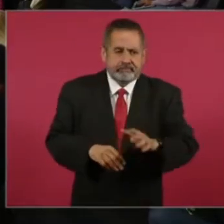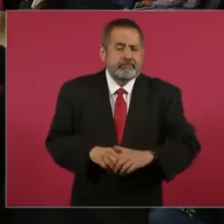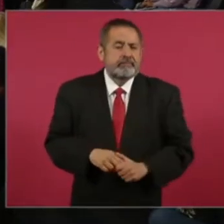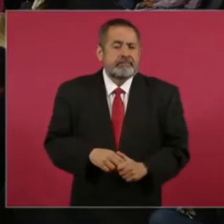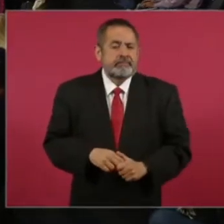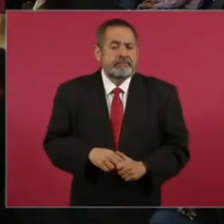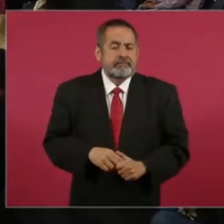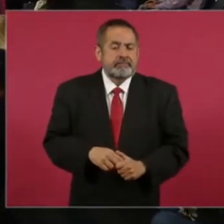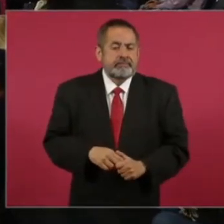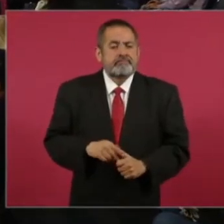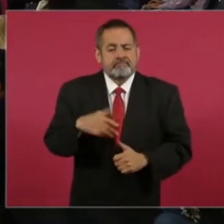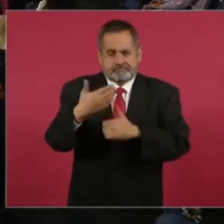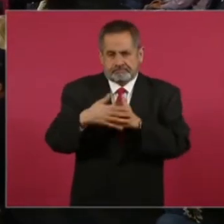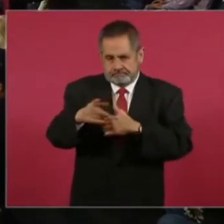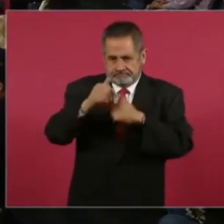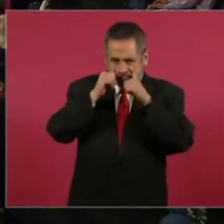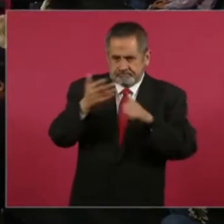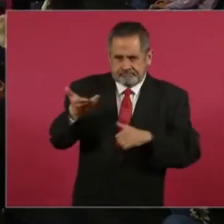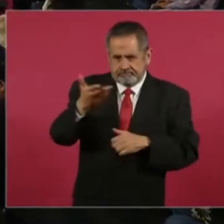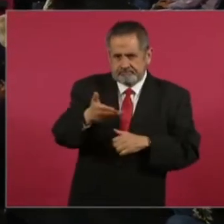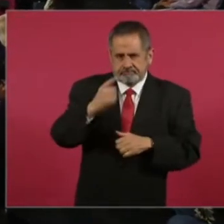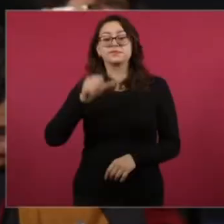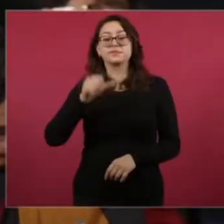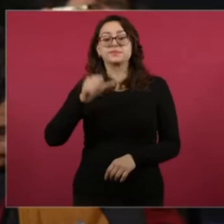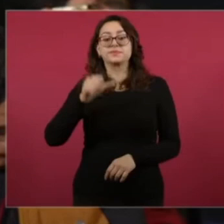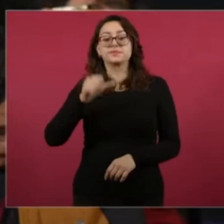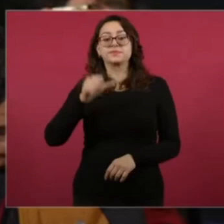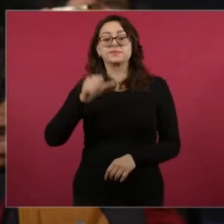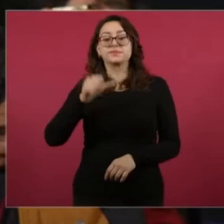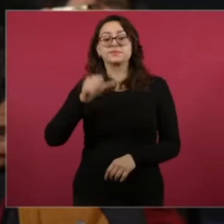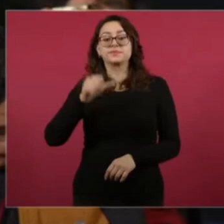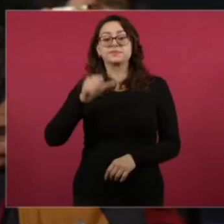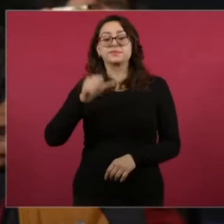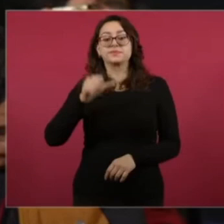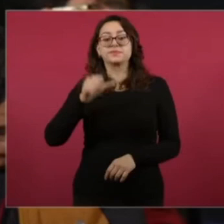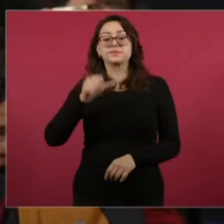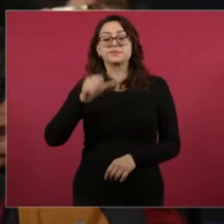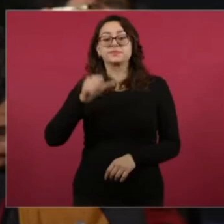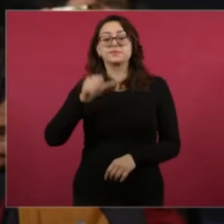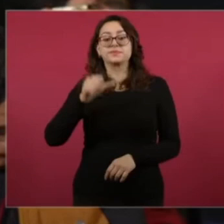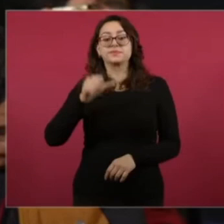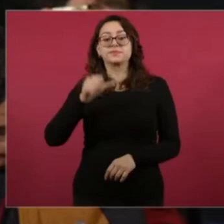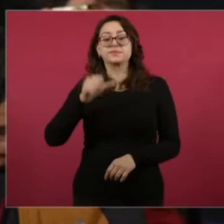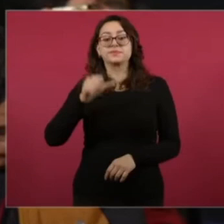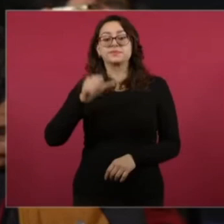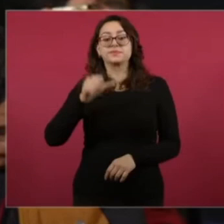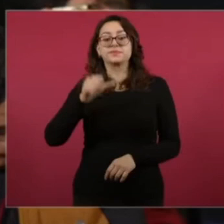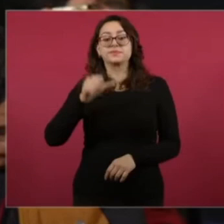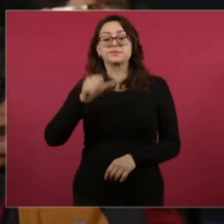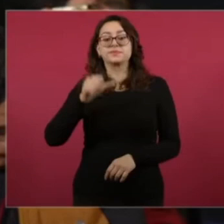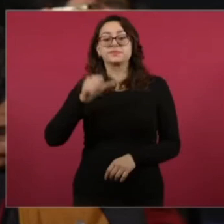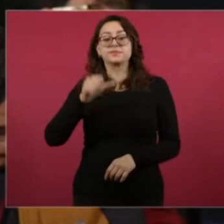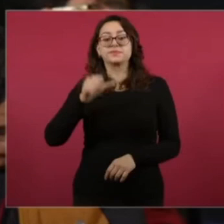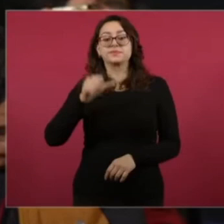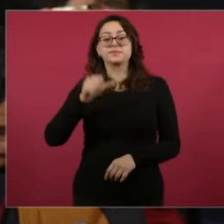esa bola de paniaguados. Pues vamos, amigos, rápidamente a ver qué es lo que está sucediendo en la mañanera y qué es lo que